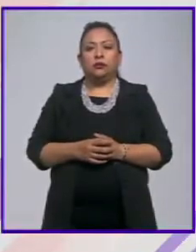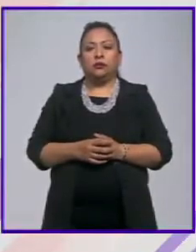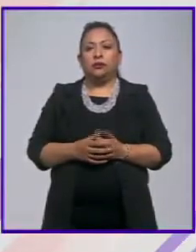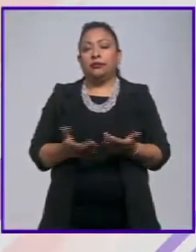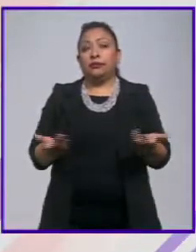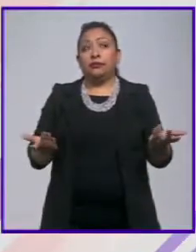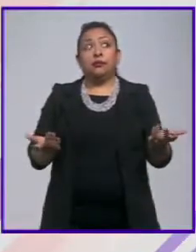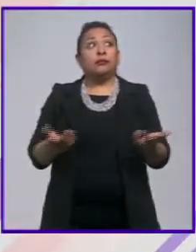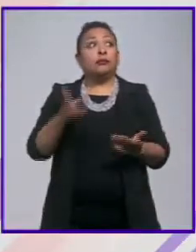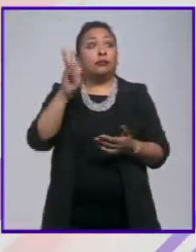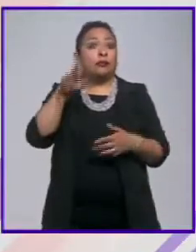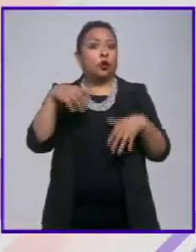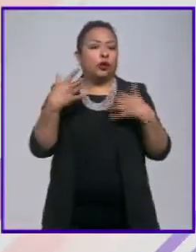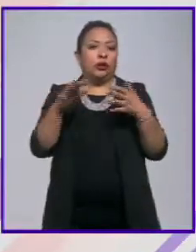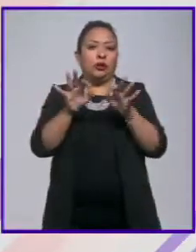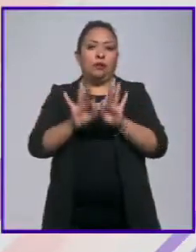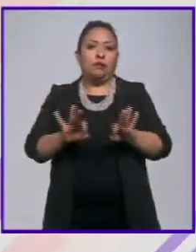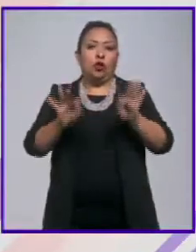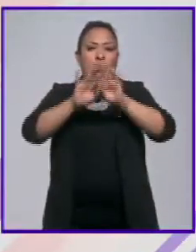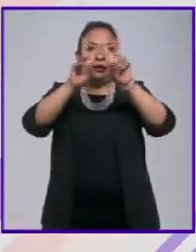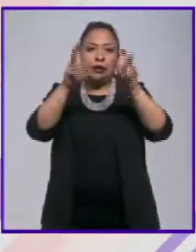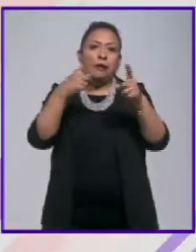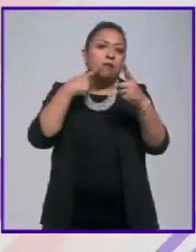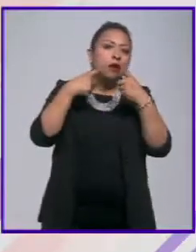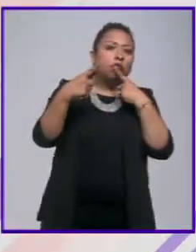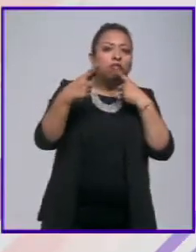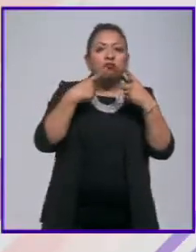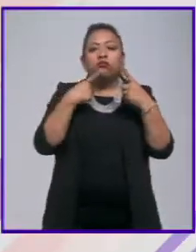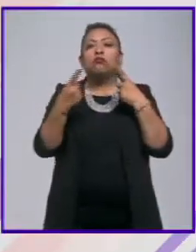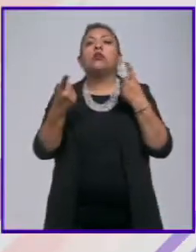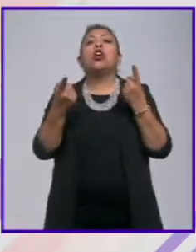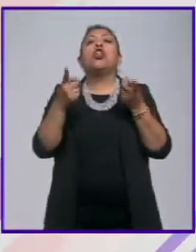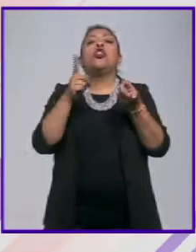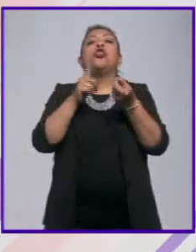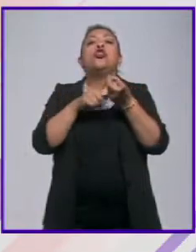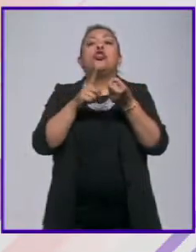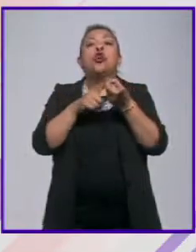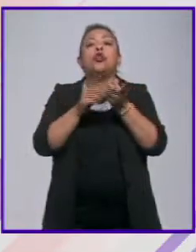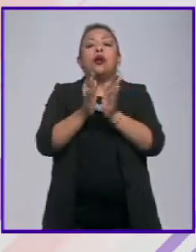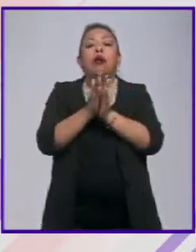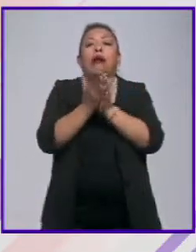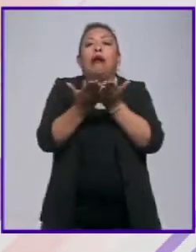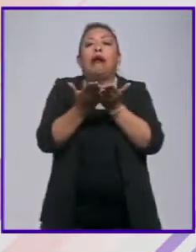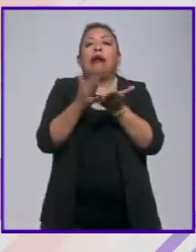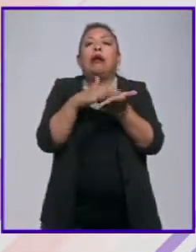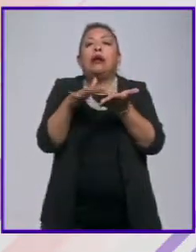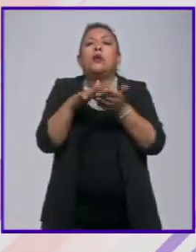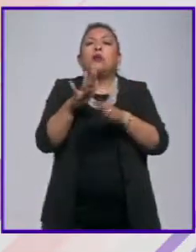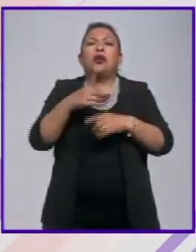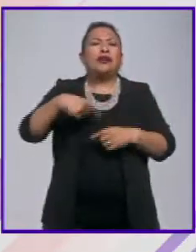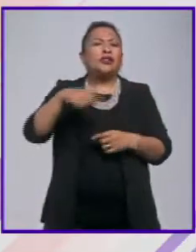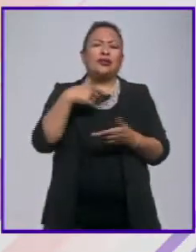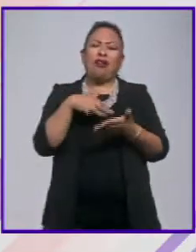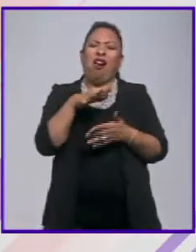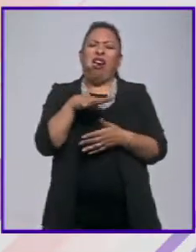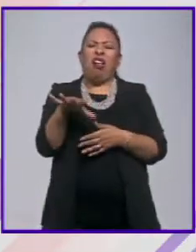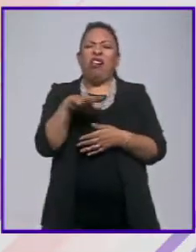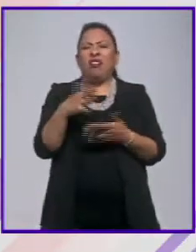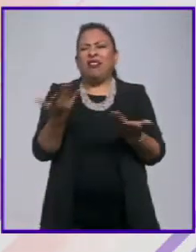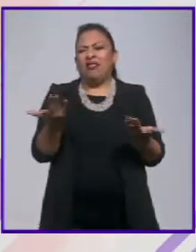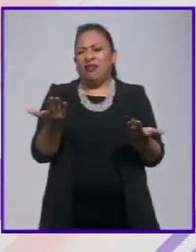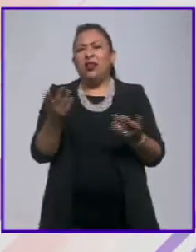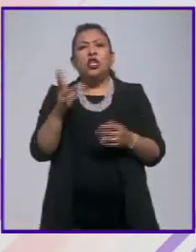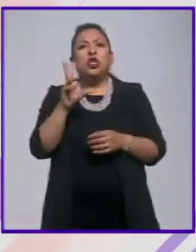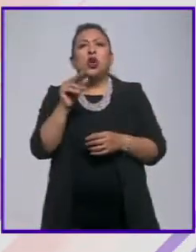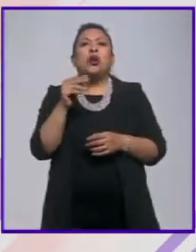bueno otro gran tema de debate y discusión dónde está el cuide la lectura por qué no somos lectores caray y no se